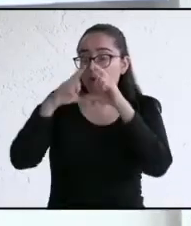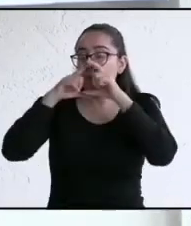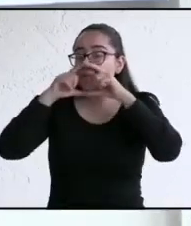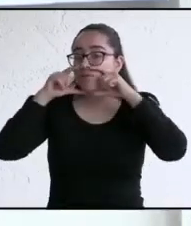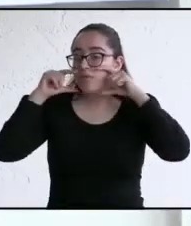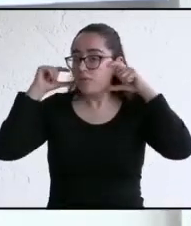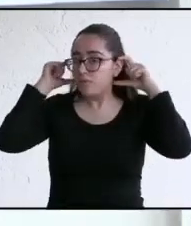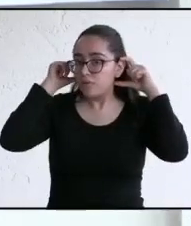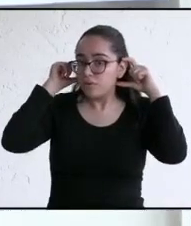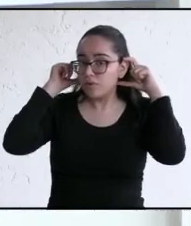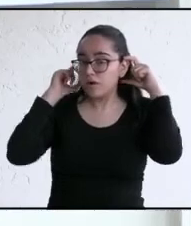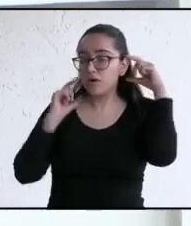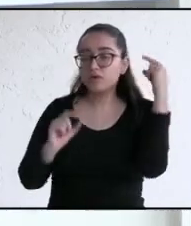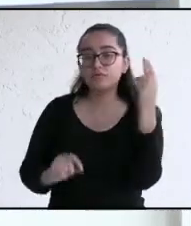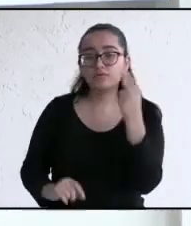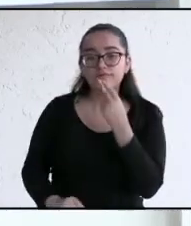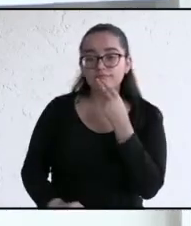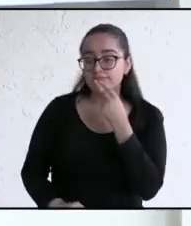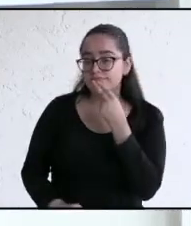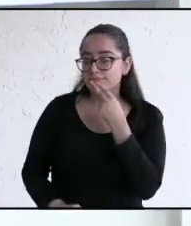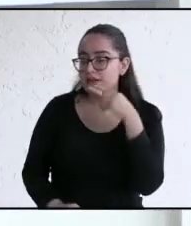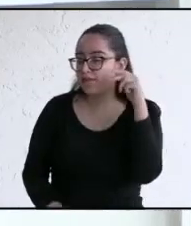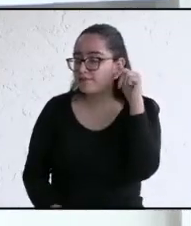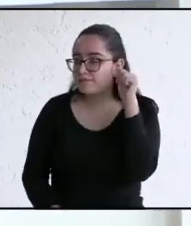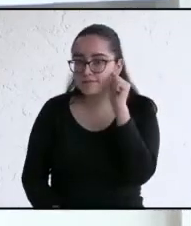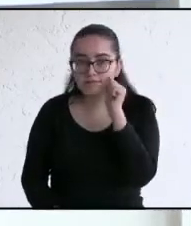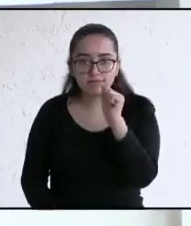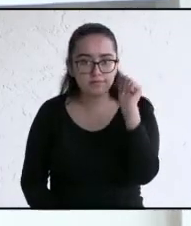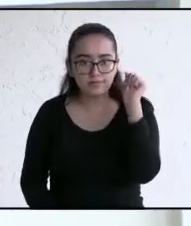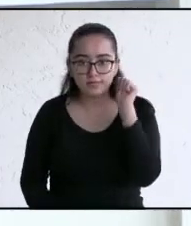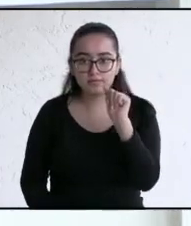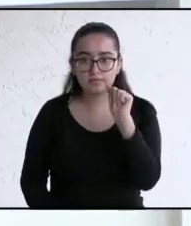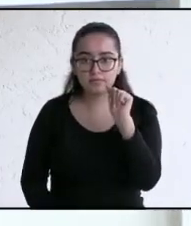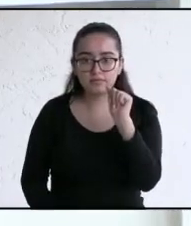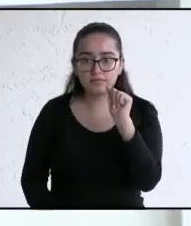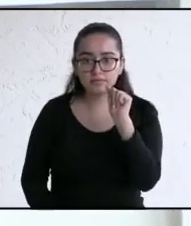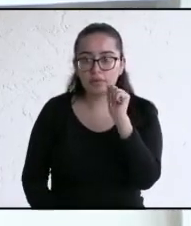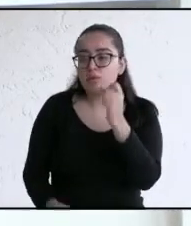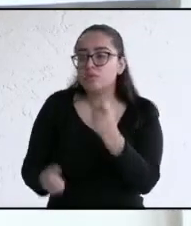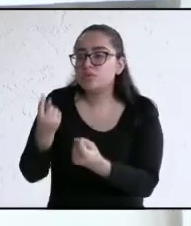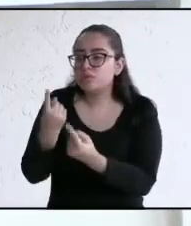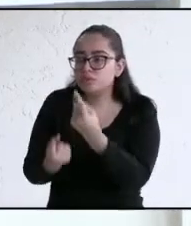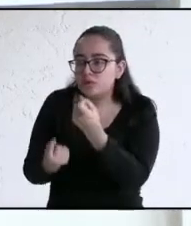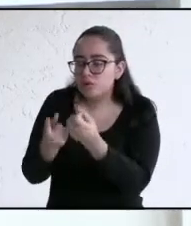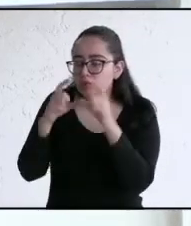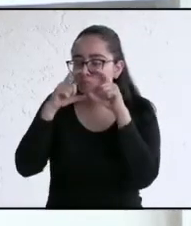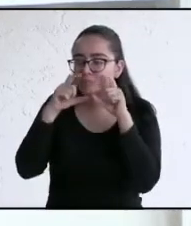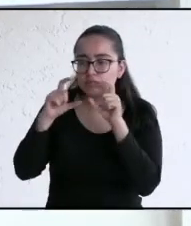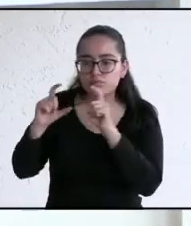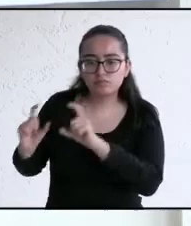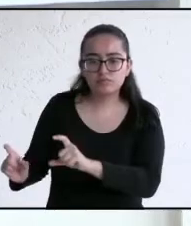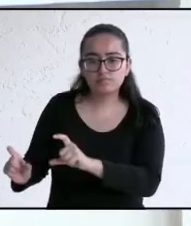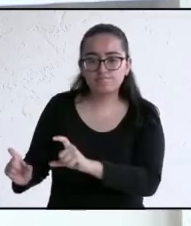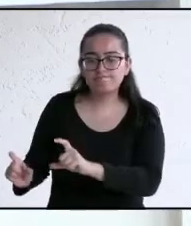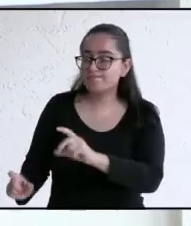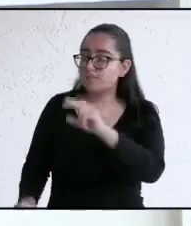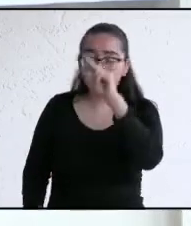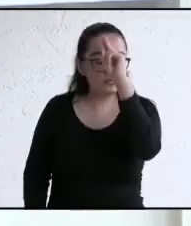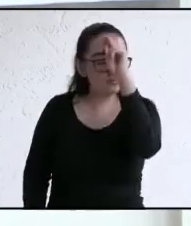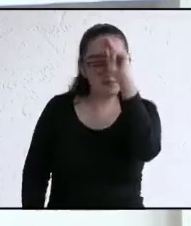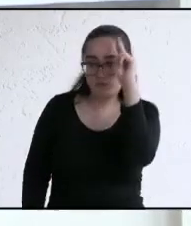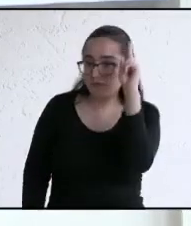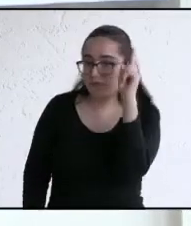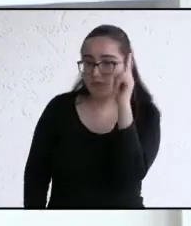el cubrebocas en todas las etapas del debate. Dado el caso que alguno se lo quitara, será amonestado